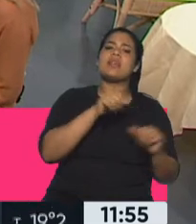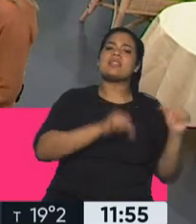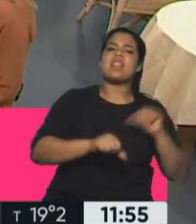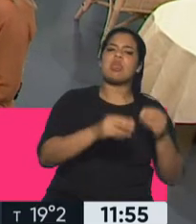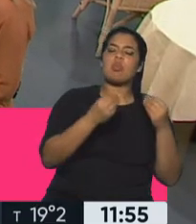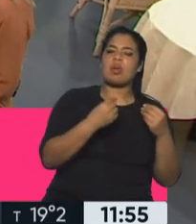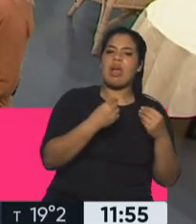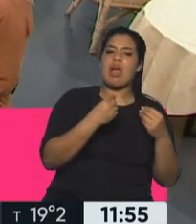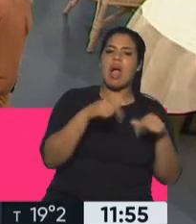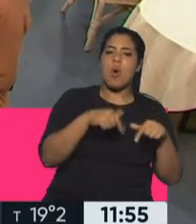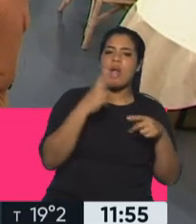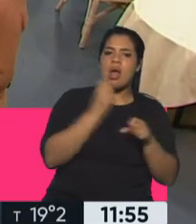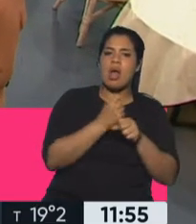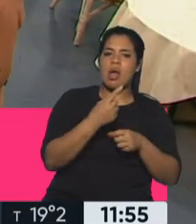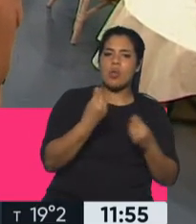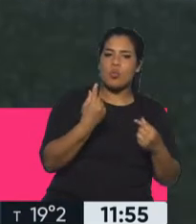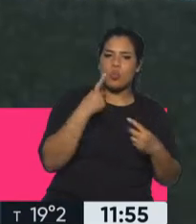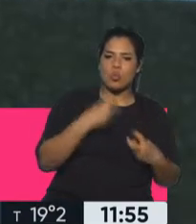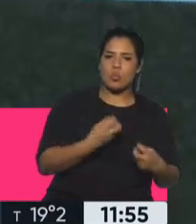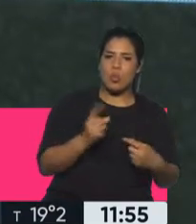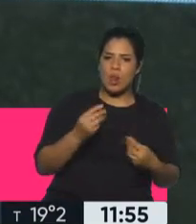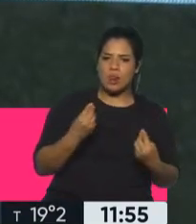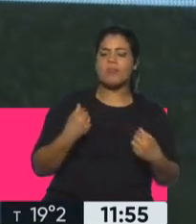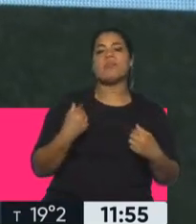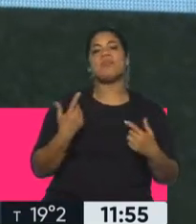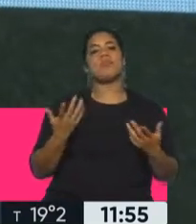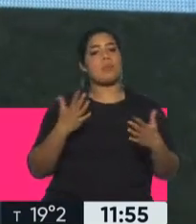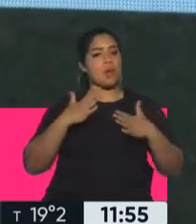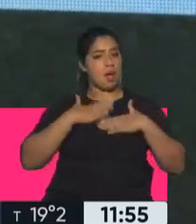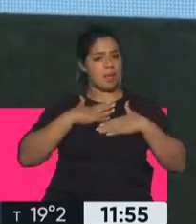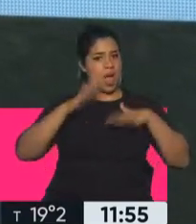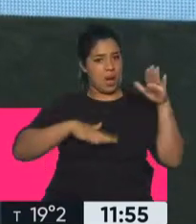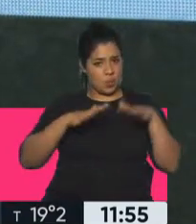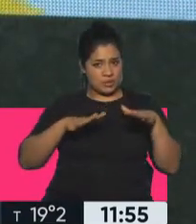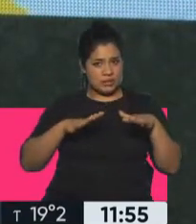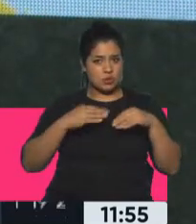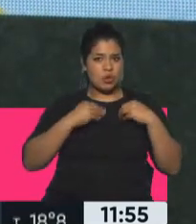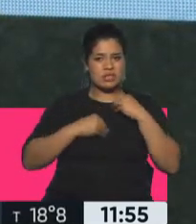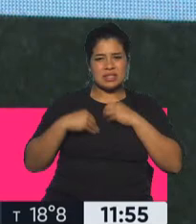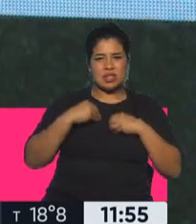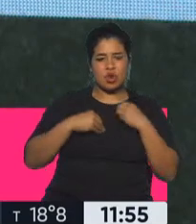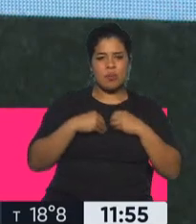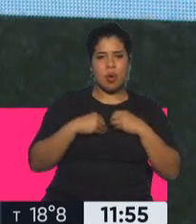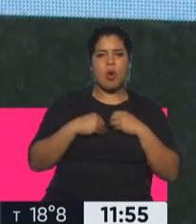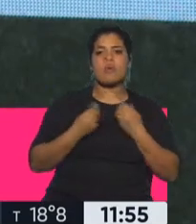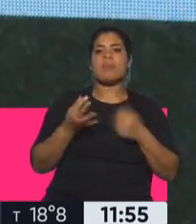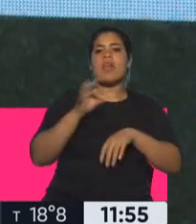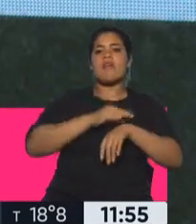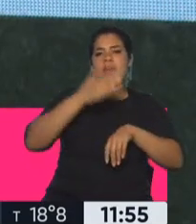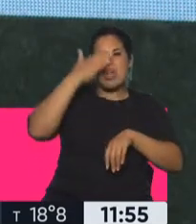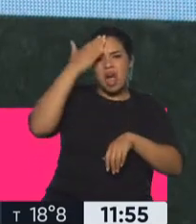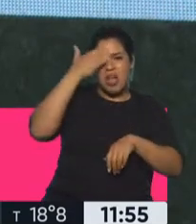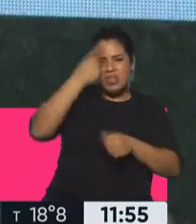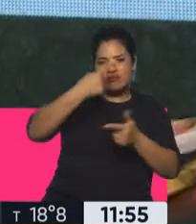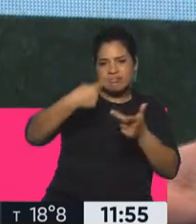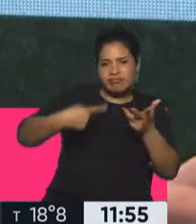momento? Mira, bueno, yo te gustaría preguntar a Carolina también justamente porque a mí a veces me da la impresión que se invierte mucha plata en enfermedades, de repente que